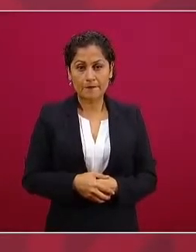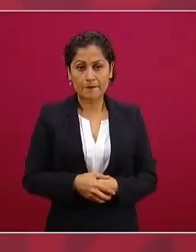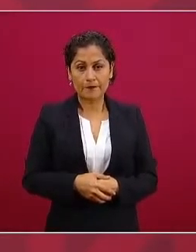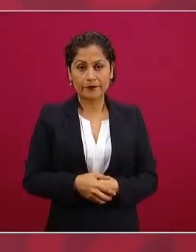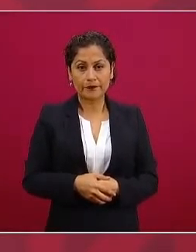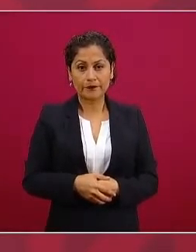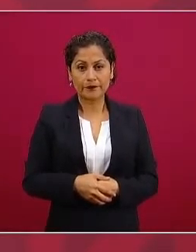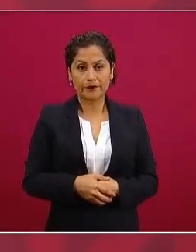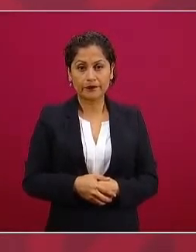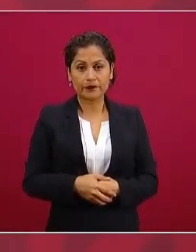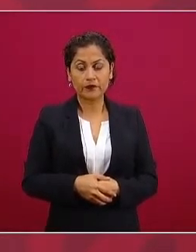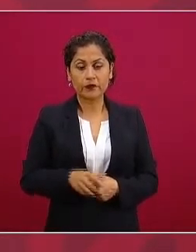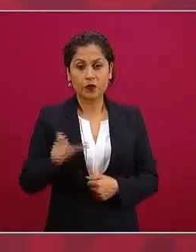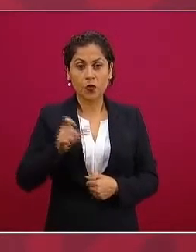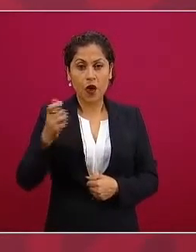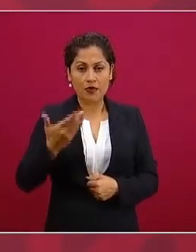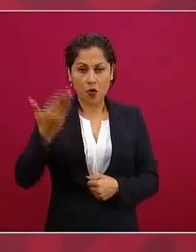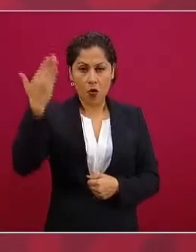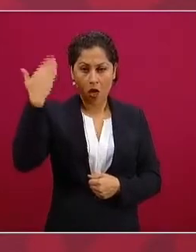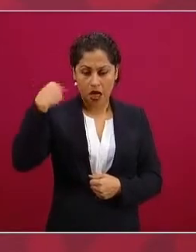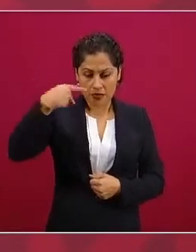más autoritarismo en México